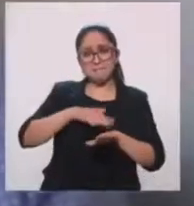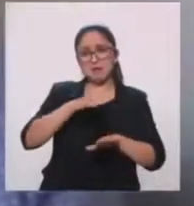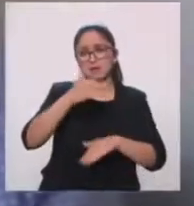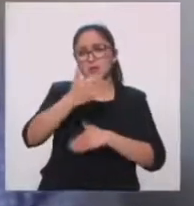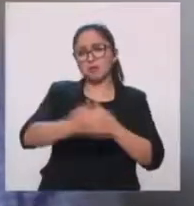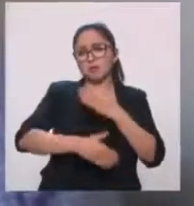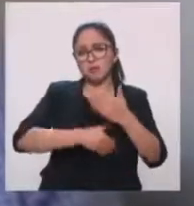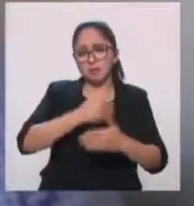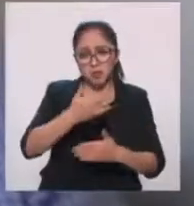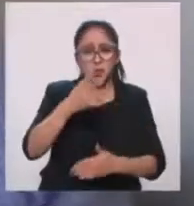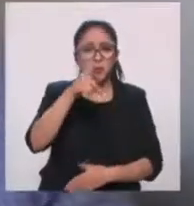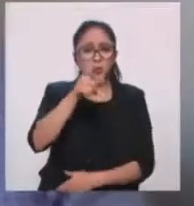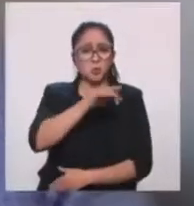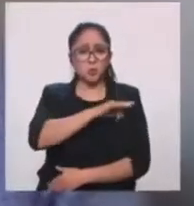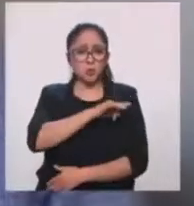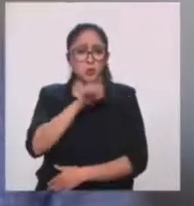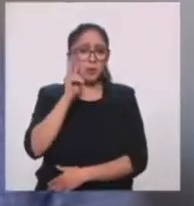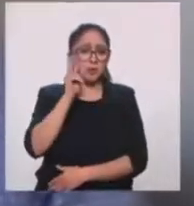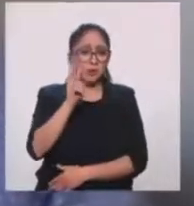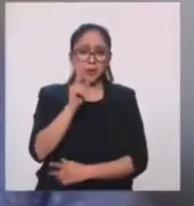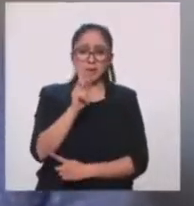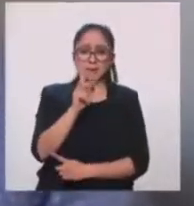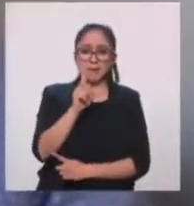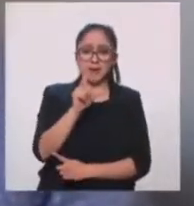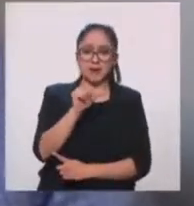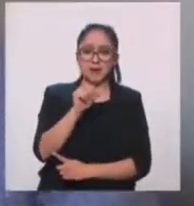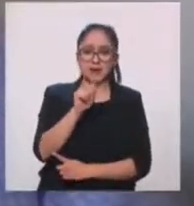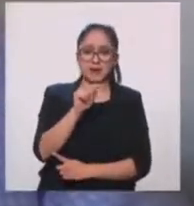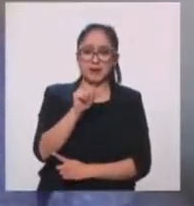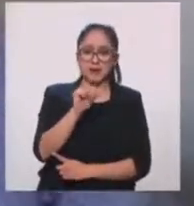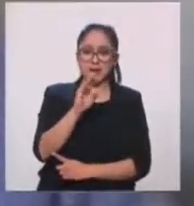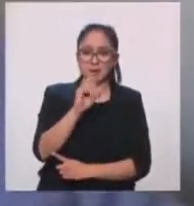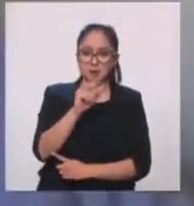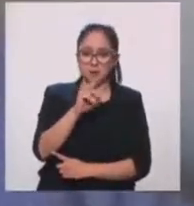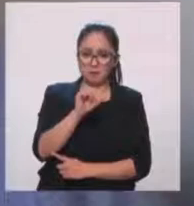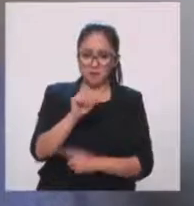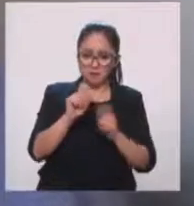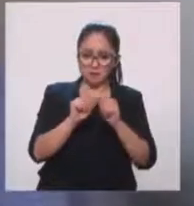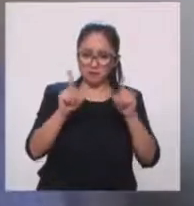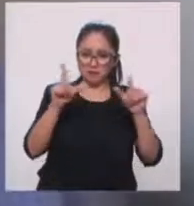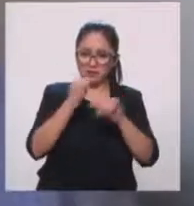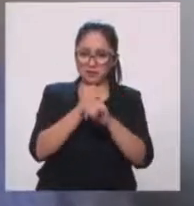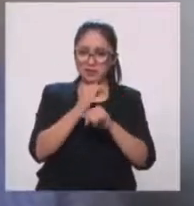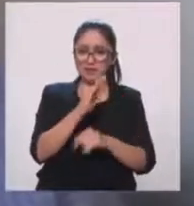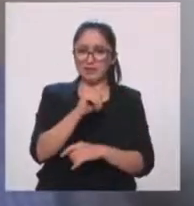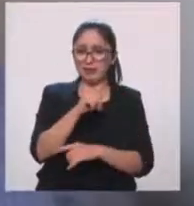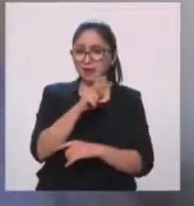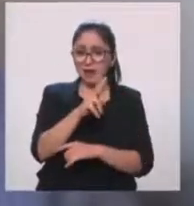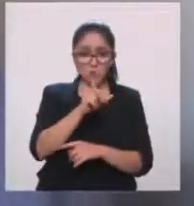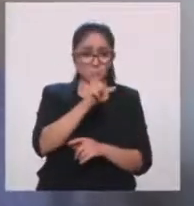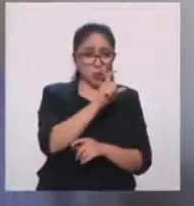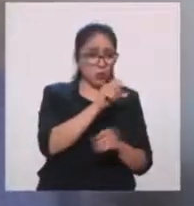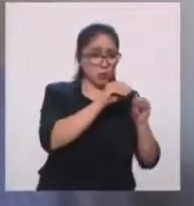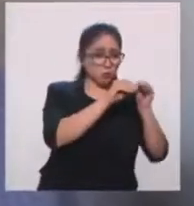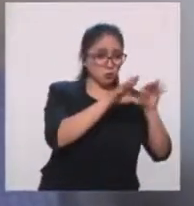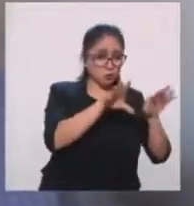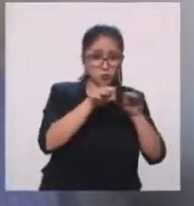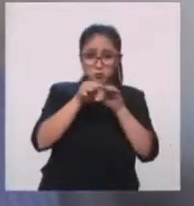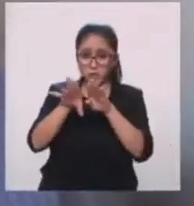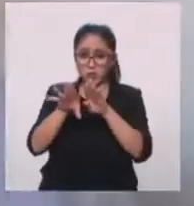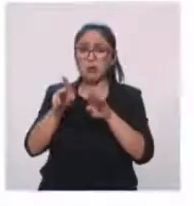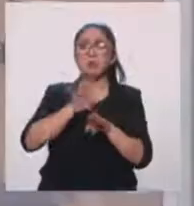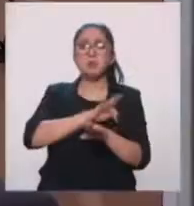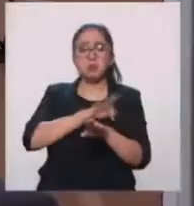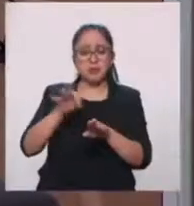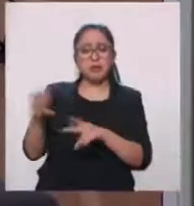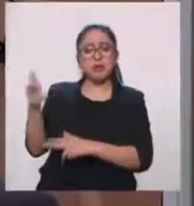seguirá ahí en la plataforma Flickr, una vez que ustedes la vean, la pueden recuperar en cualquier momento en el futuro. Y